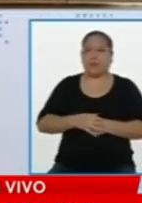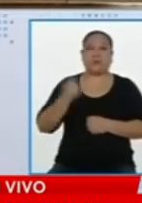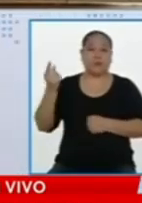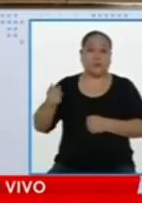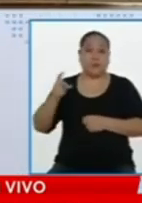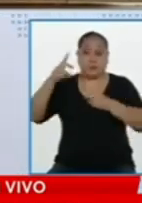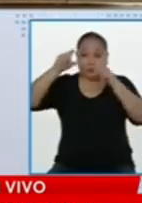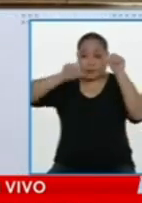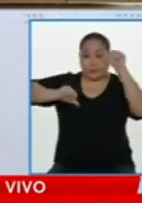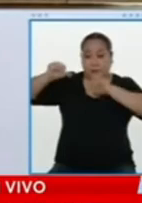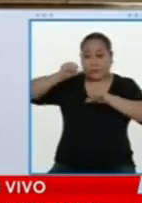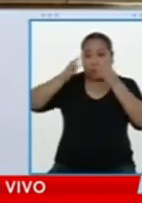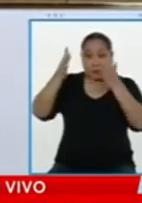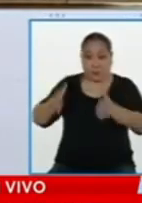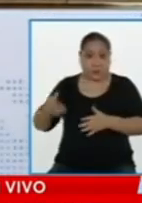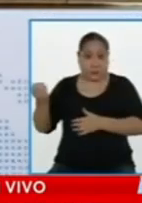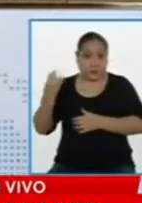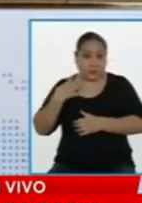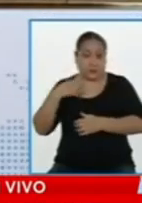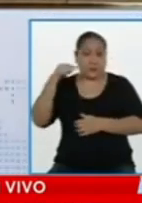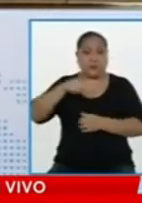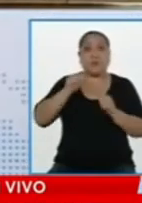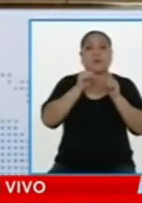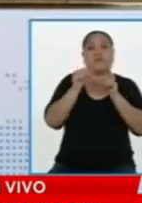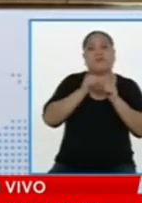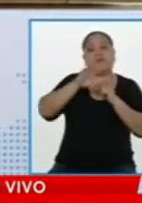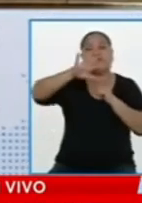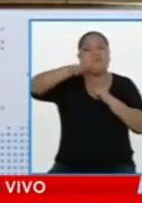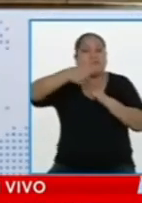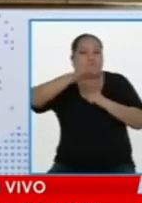productores peruanos, urbanos y rurales.